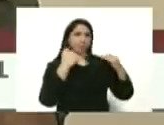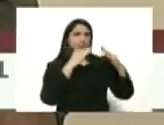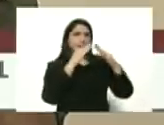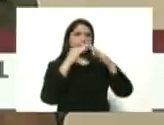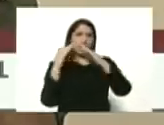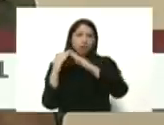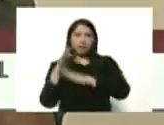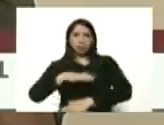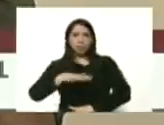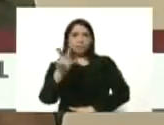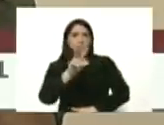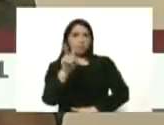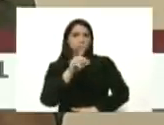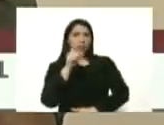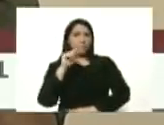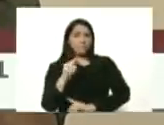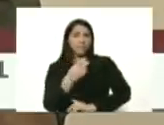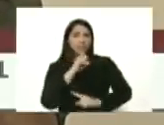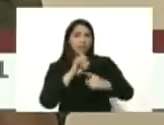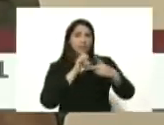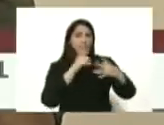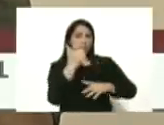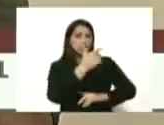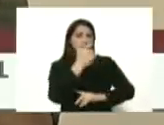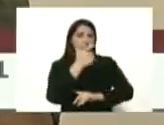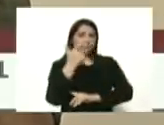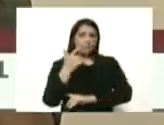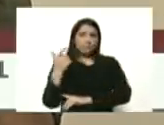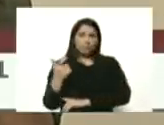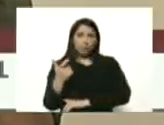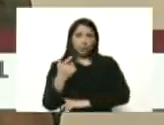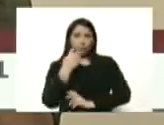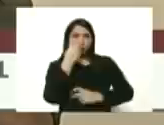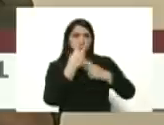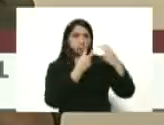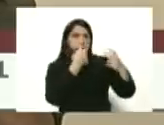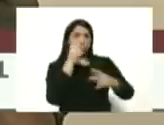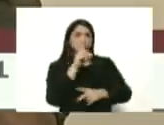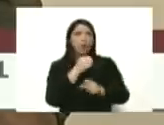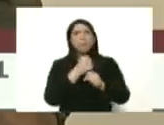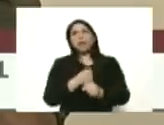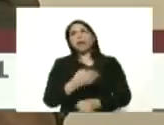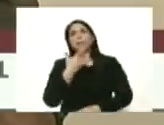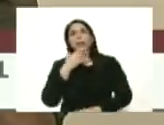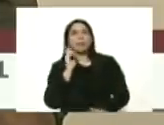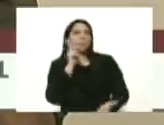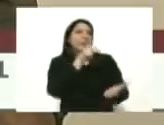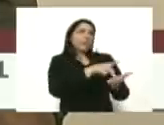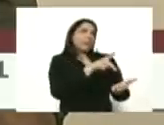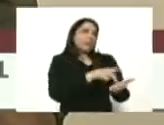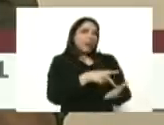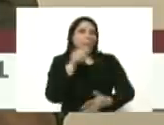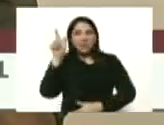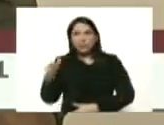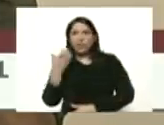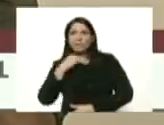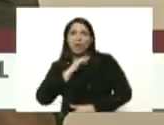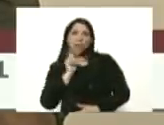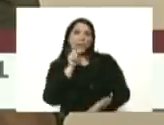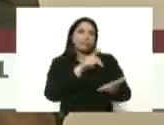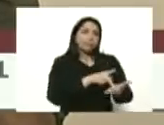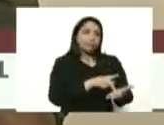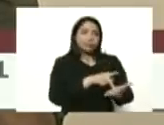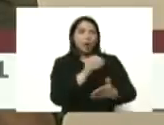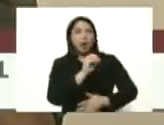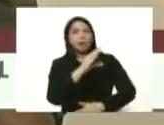en todo el país ese fue el primer elemento de búsqueda del caso no esperar que el caso llegara al centro de salud o que llegara